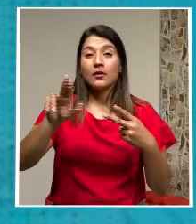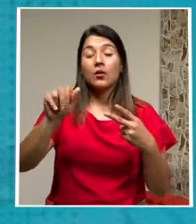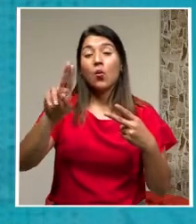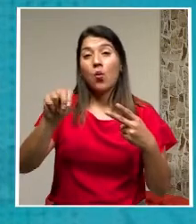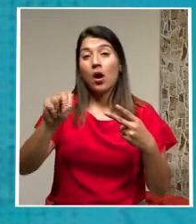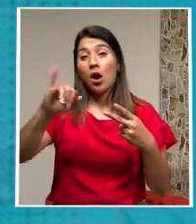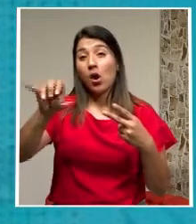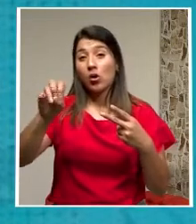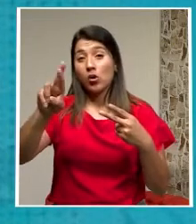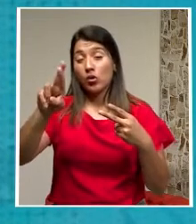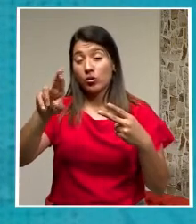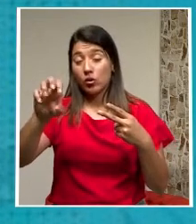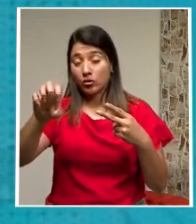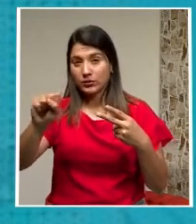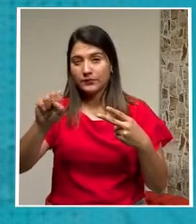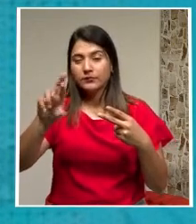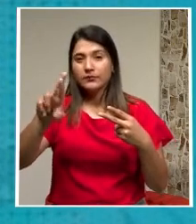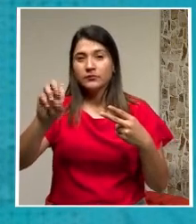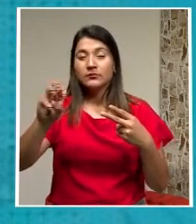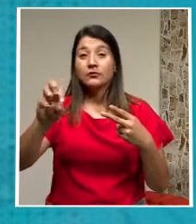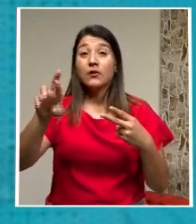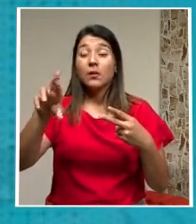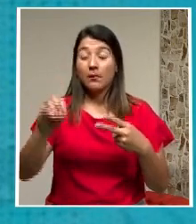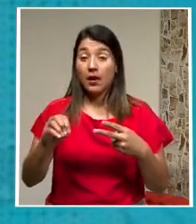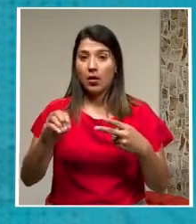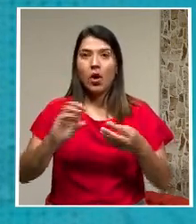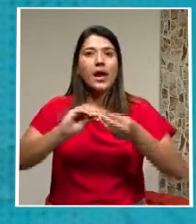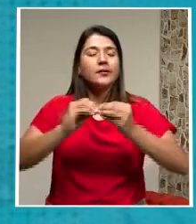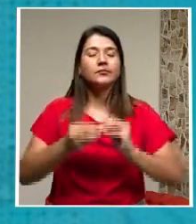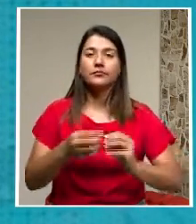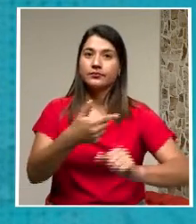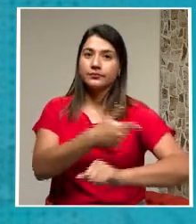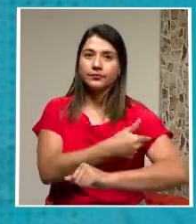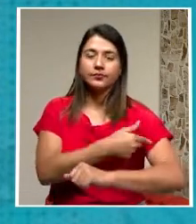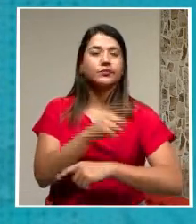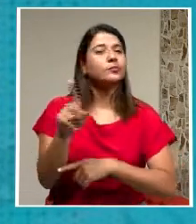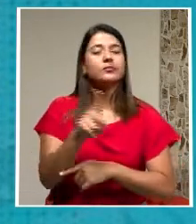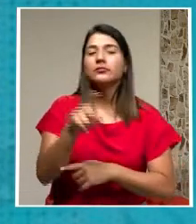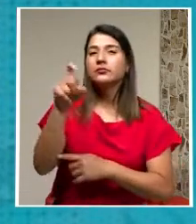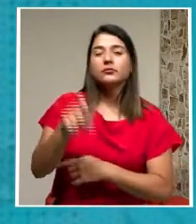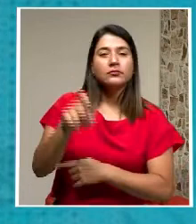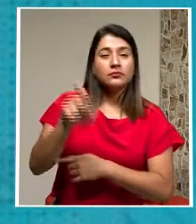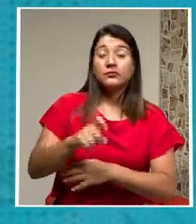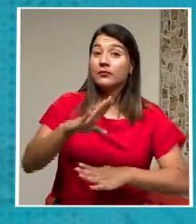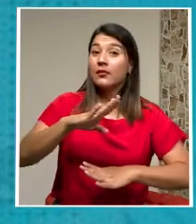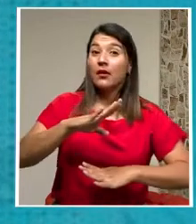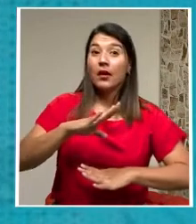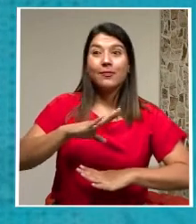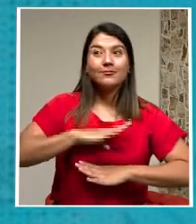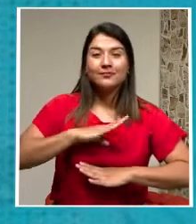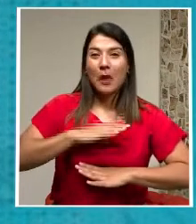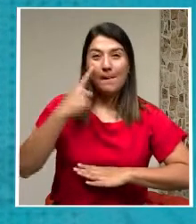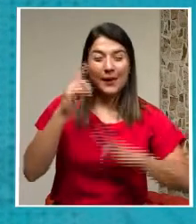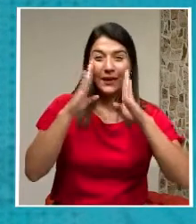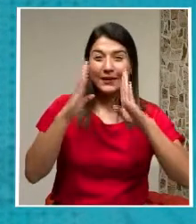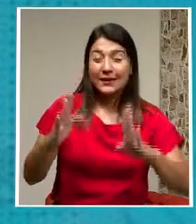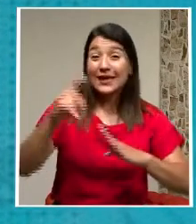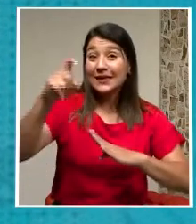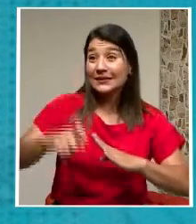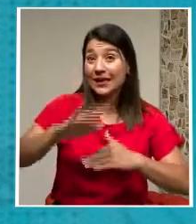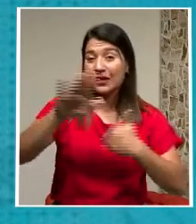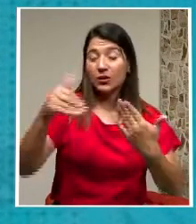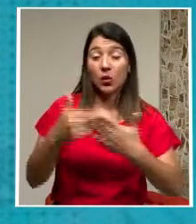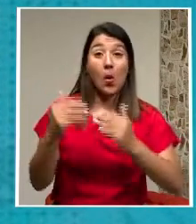producen No son suficientes Para suplir Las necesidades De los diferentes Países Y usted ve Que el mismo Mecanismo